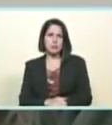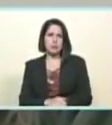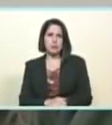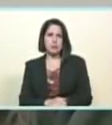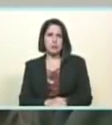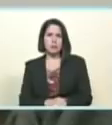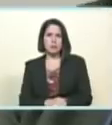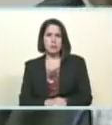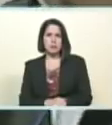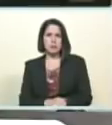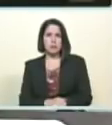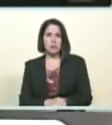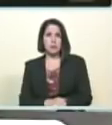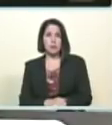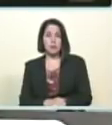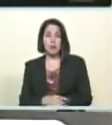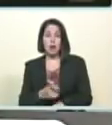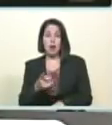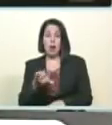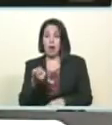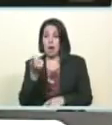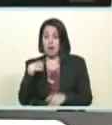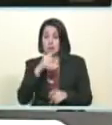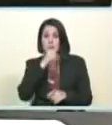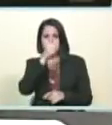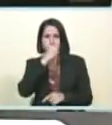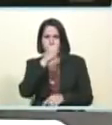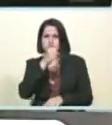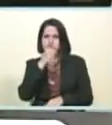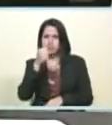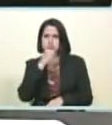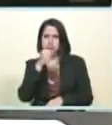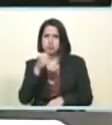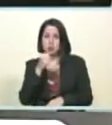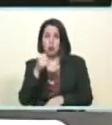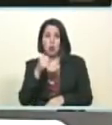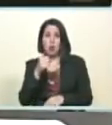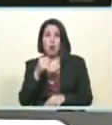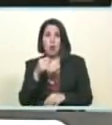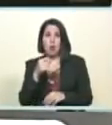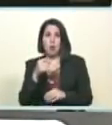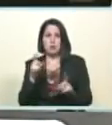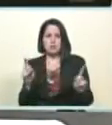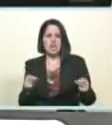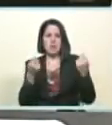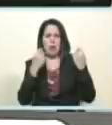ese bueno eso es candela compadre me hizo 100 preguntas 98 con veneno